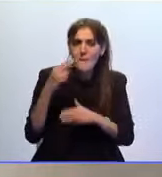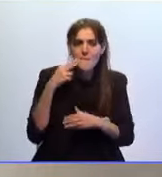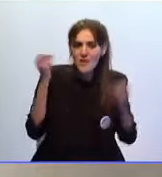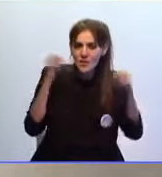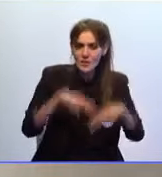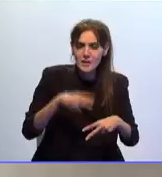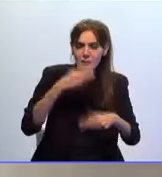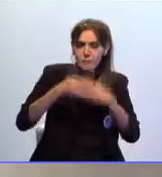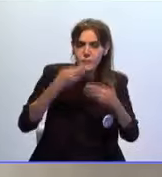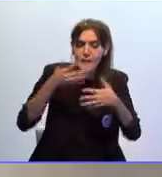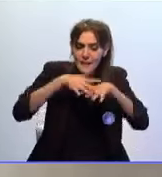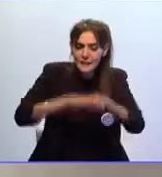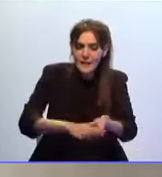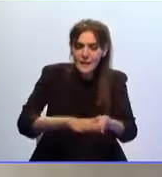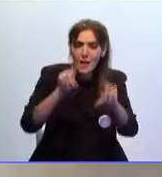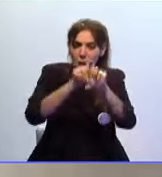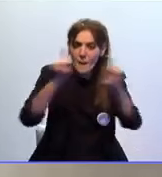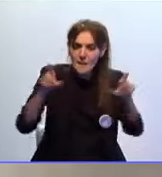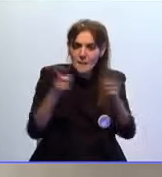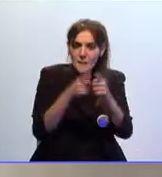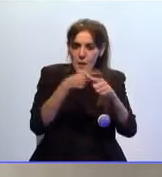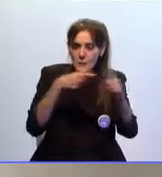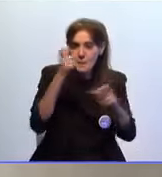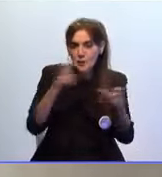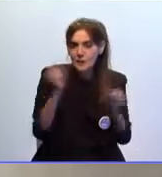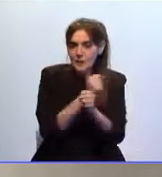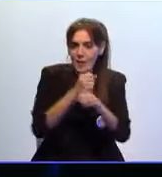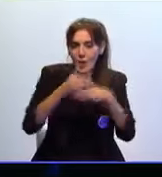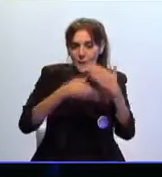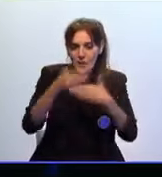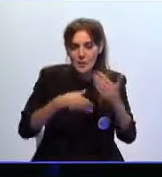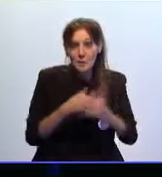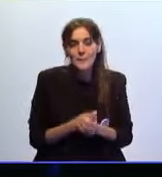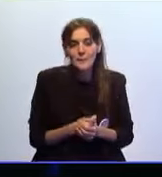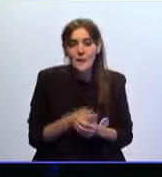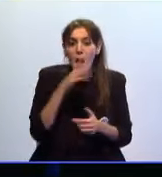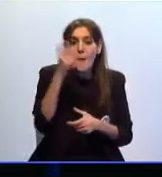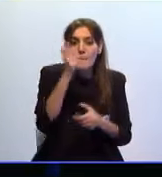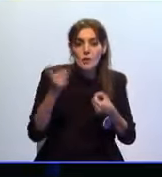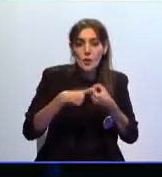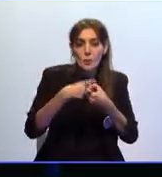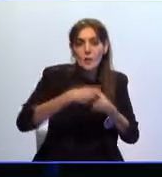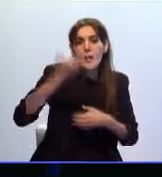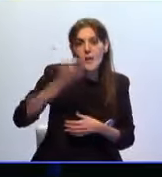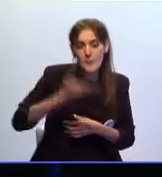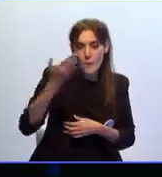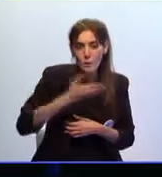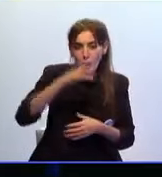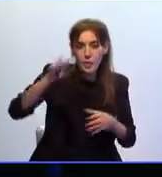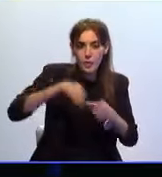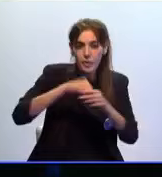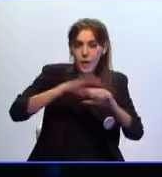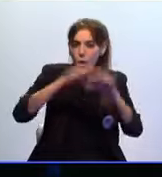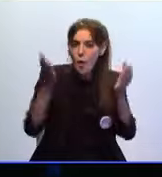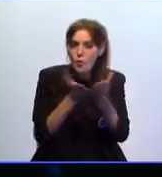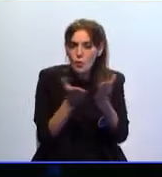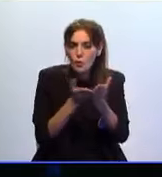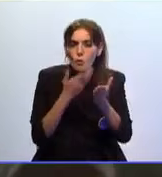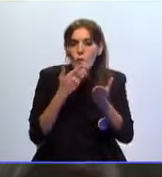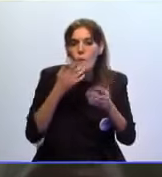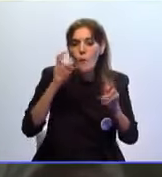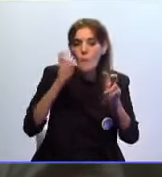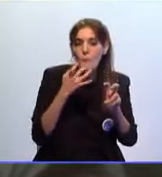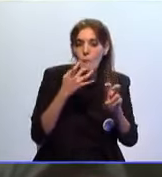pero integrar a toda la pyme y a todos los trabajadores en este proceso. Ha contado con personal relevante dentro del mundo de las startups